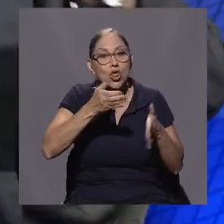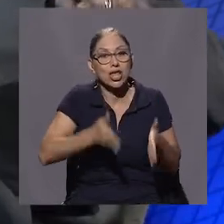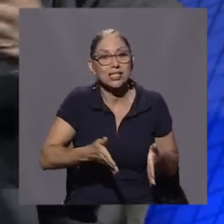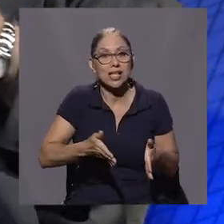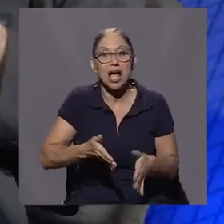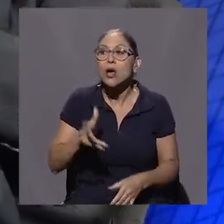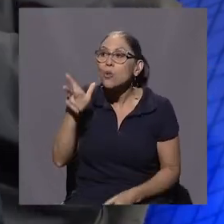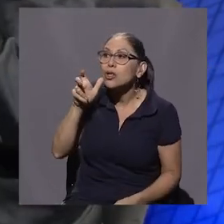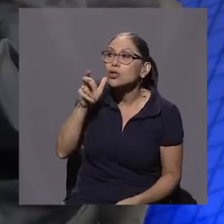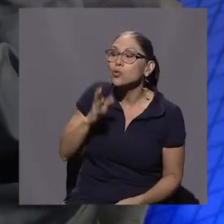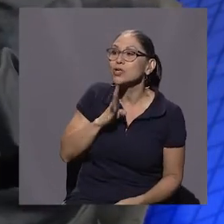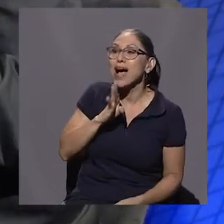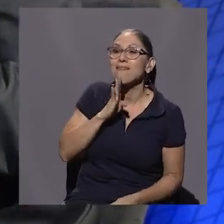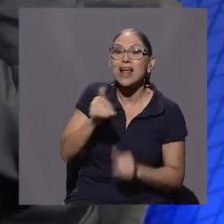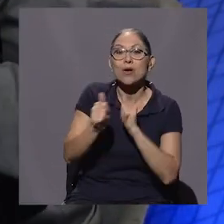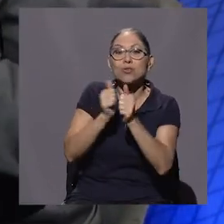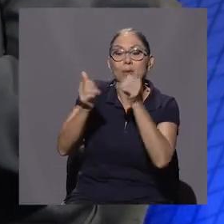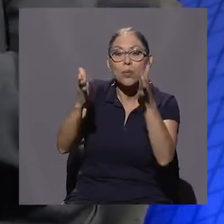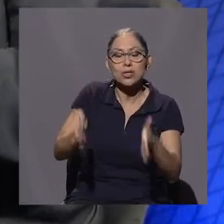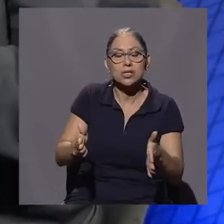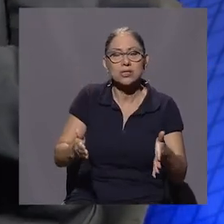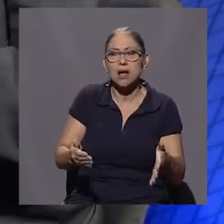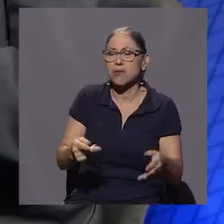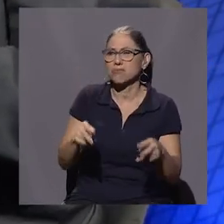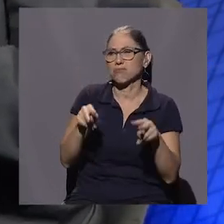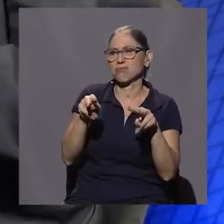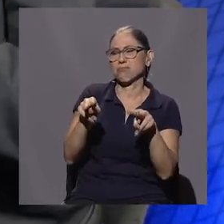deportista hablar, uno dice ¿pero dónde le queda?